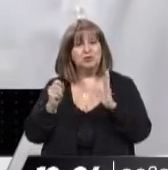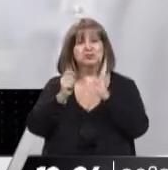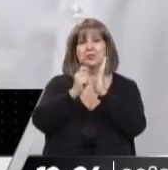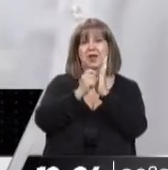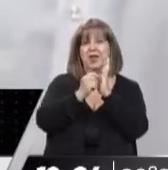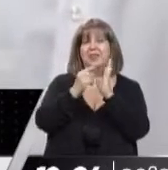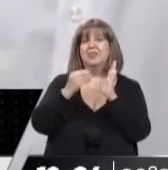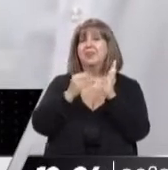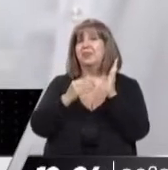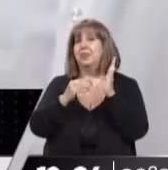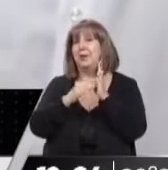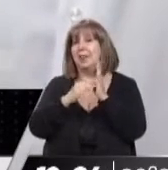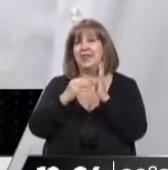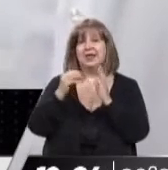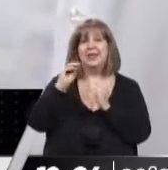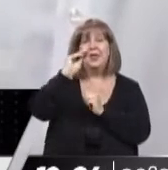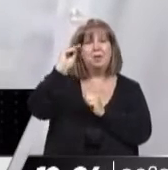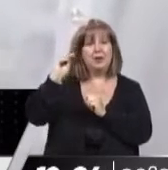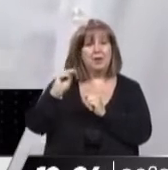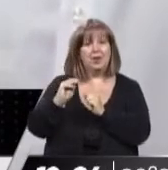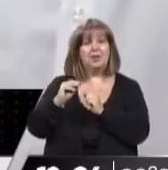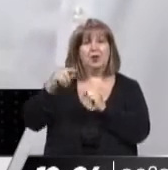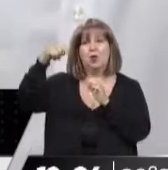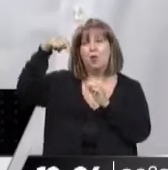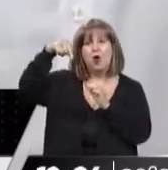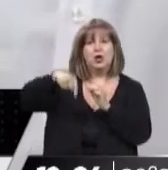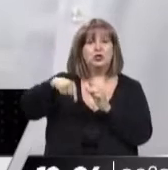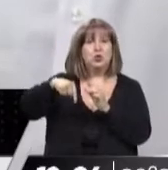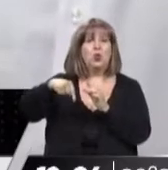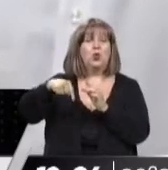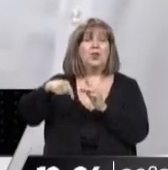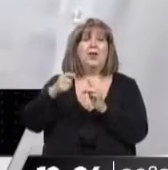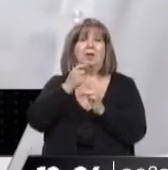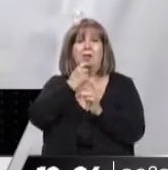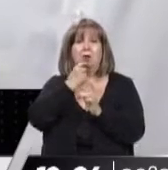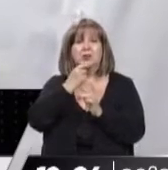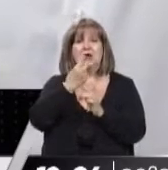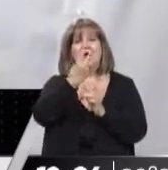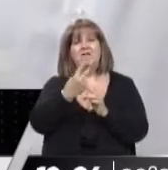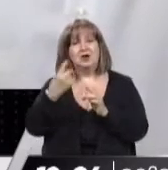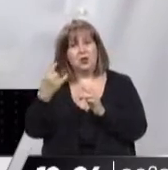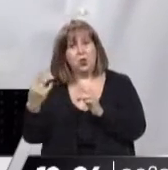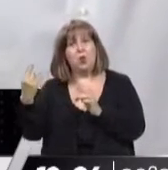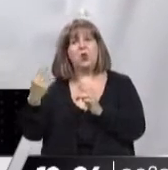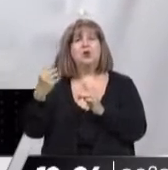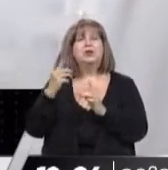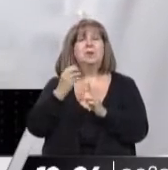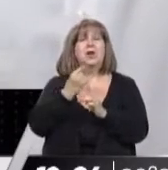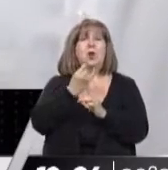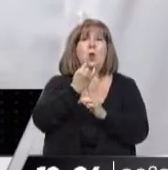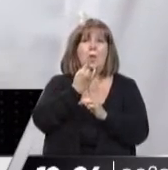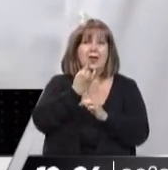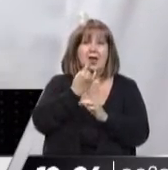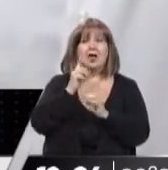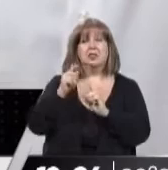distintos departamentos alejados de la provincia, como es el Sur Provincial, Valle de Uco, el Este y Uspallata. Y la